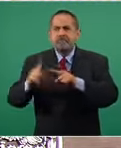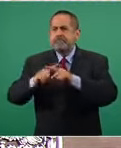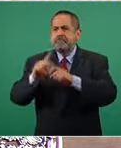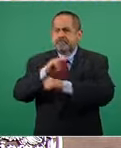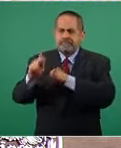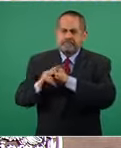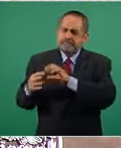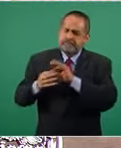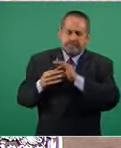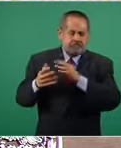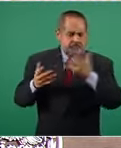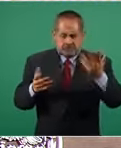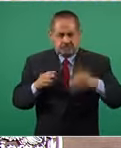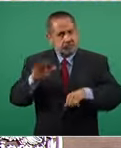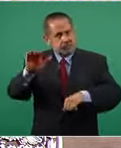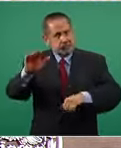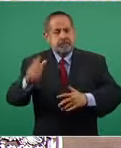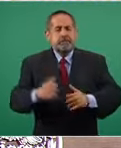quiero